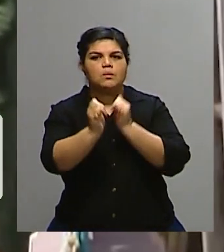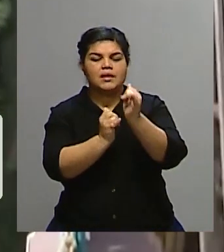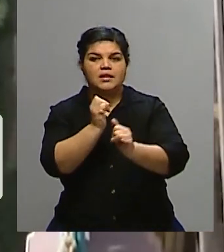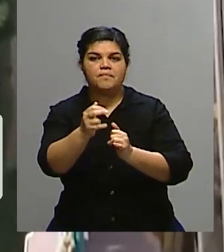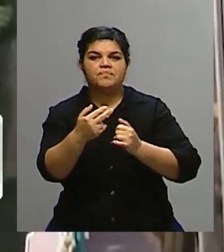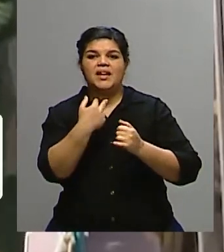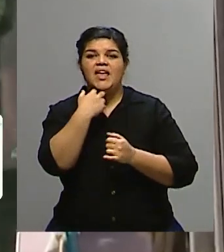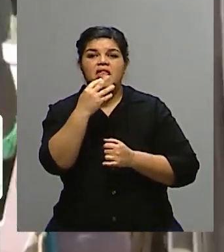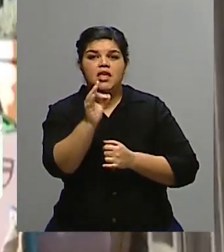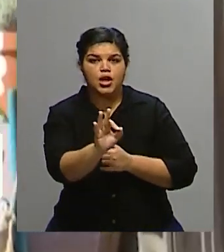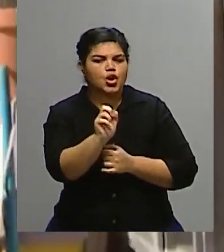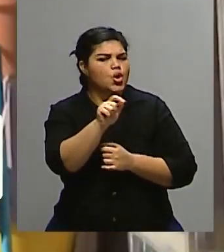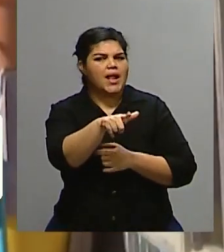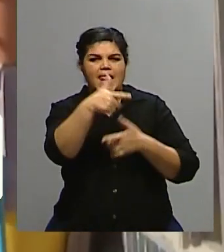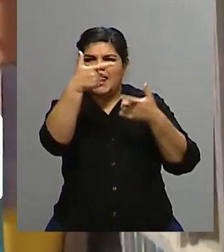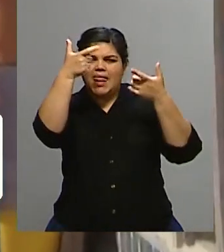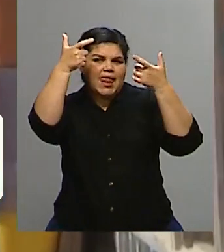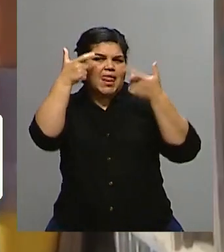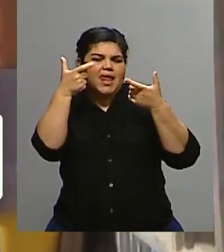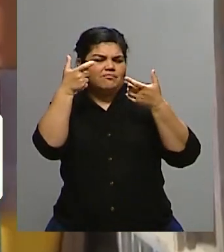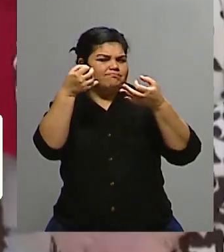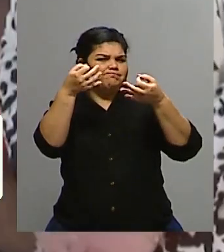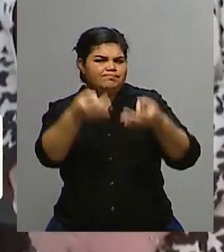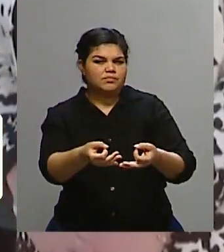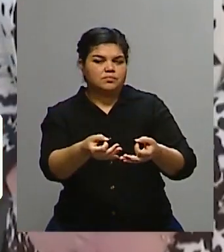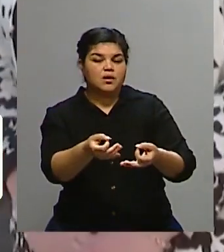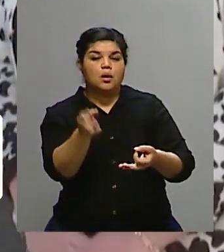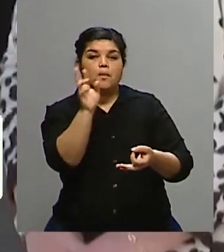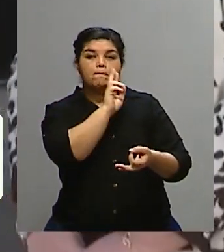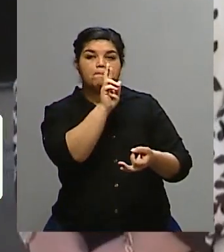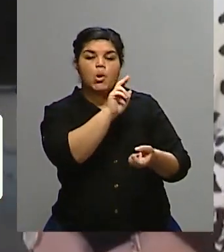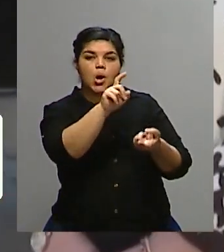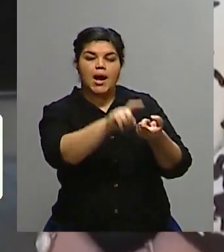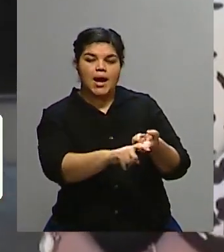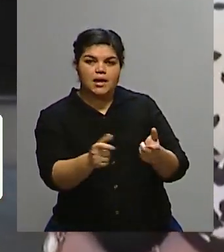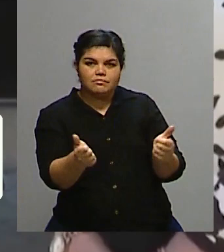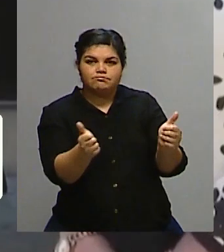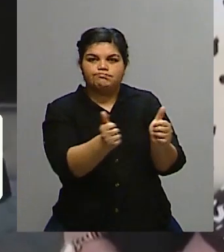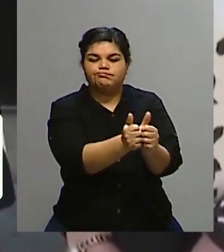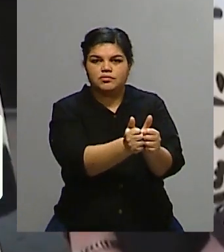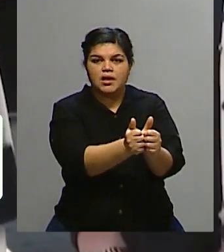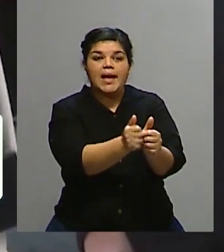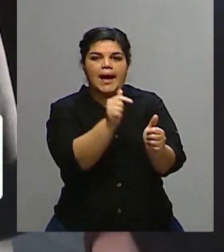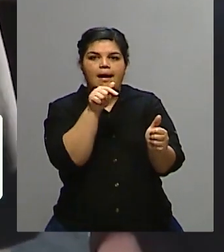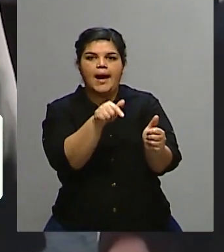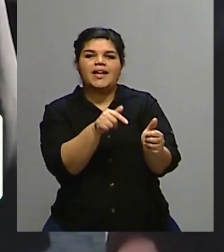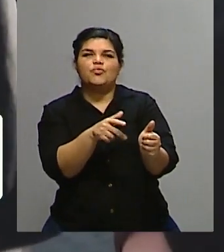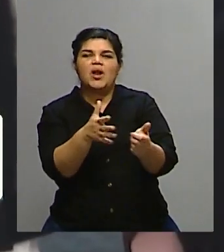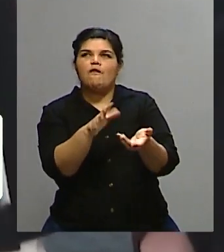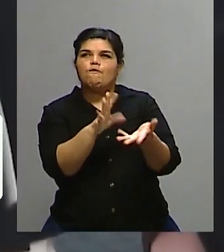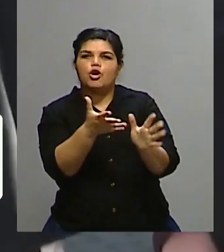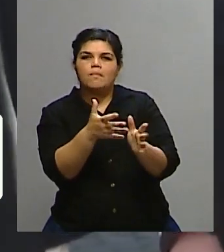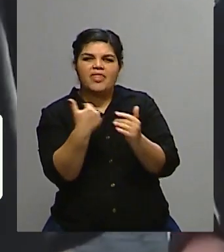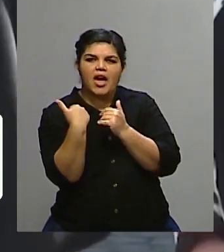rey y que Camila iba a ser una excelente reina consorte. Les dio la veña, les dio la aprobación. Esos fueron